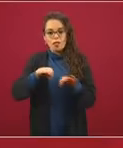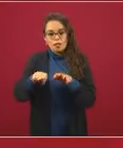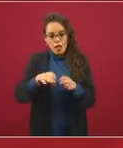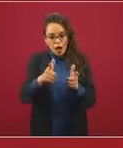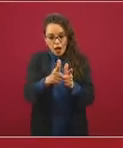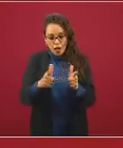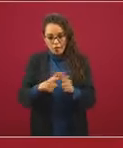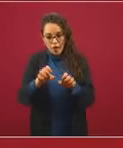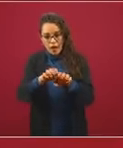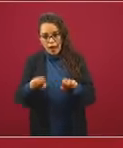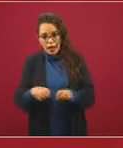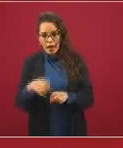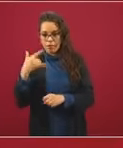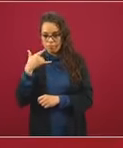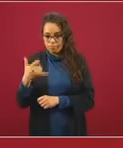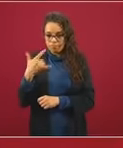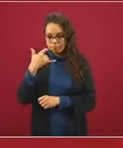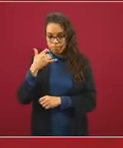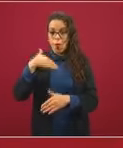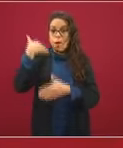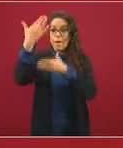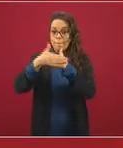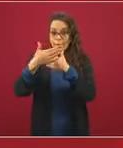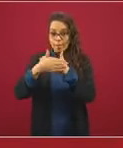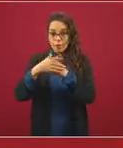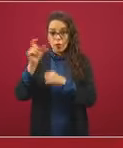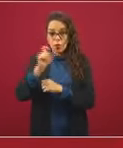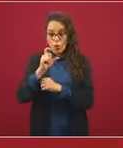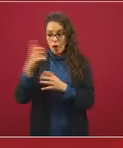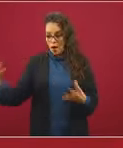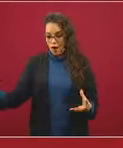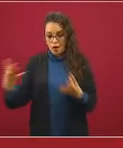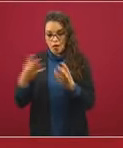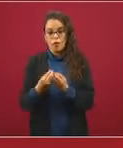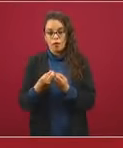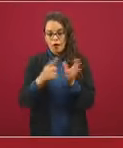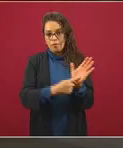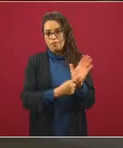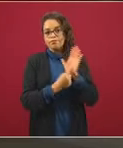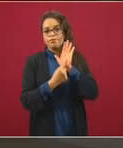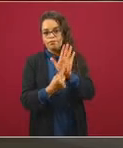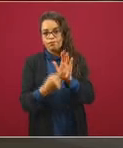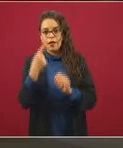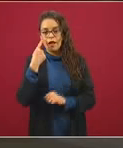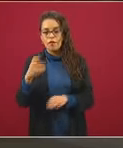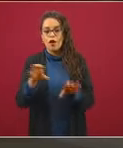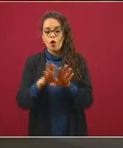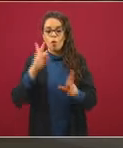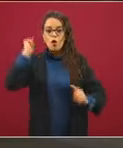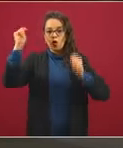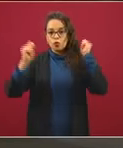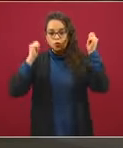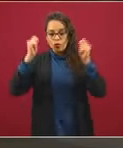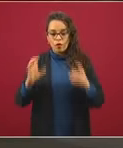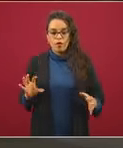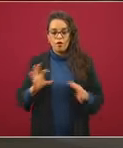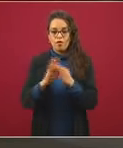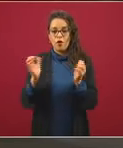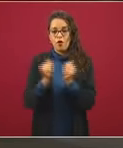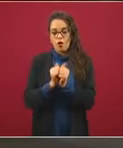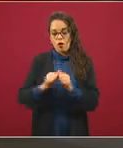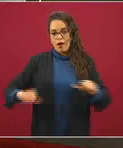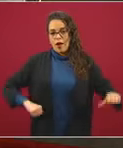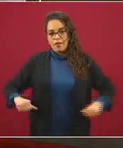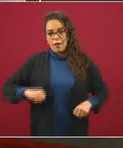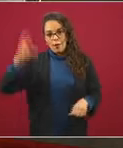y en su momento haremos la presentación conjunta de dónde converge la actividad turística con la actividad cultural y por supuesto